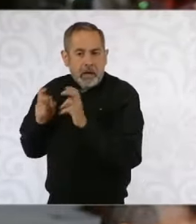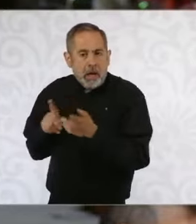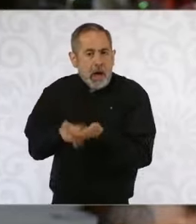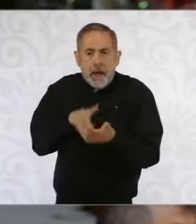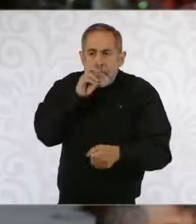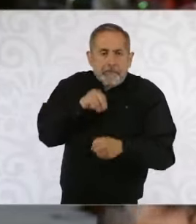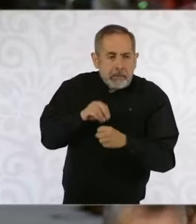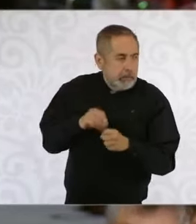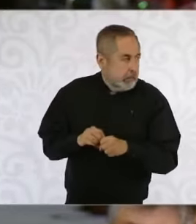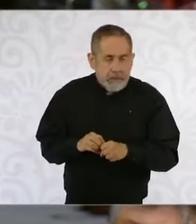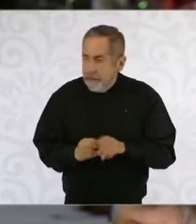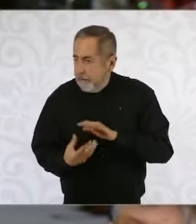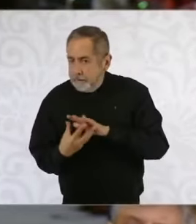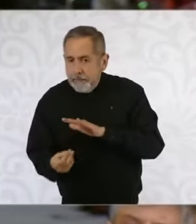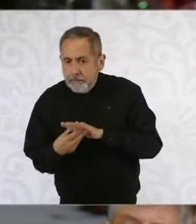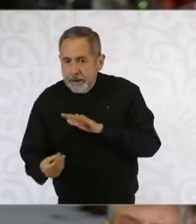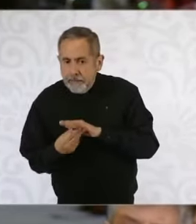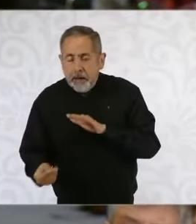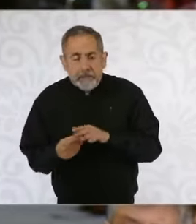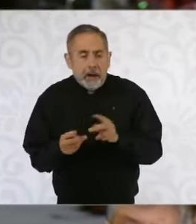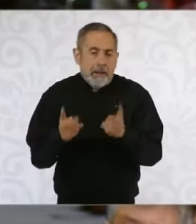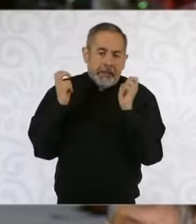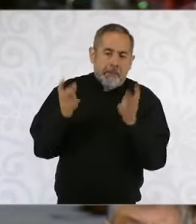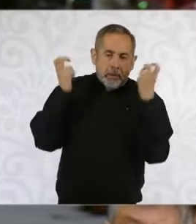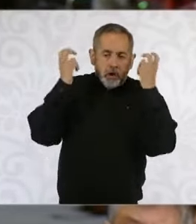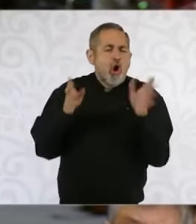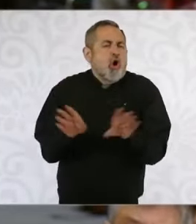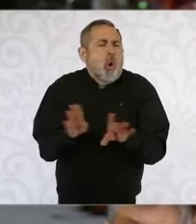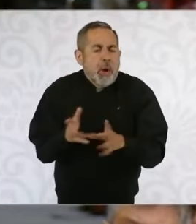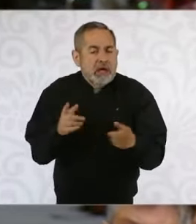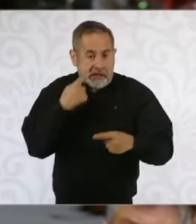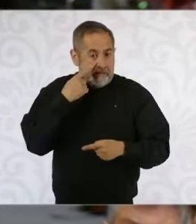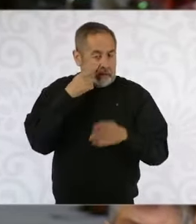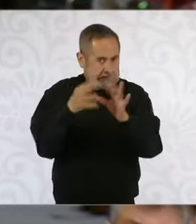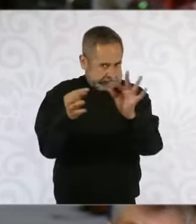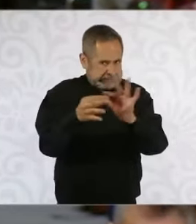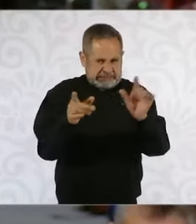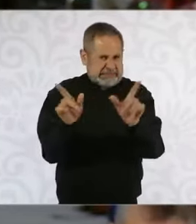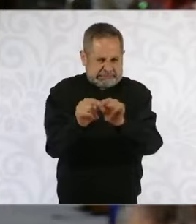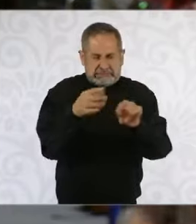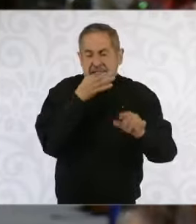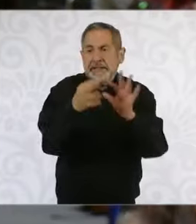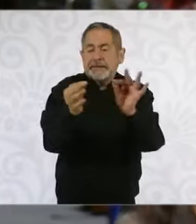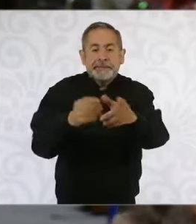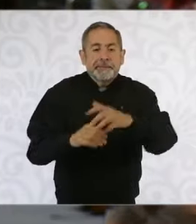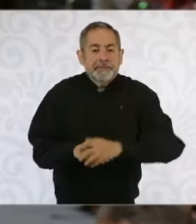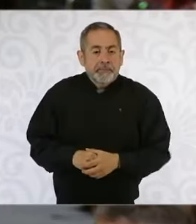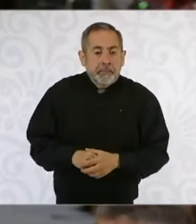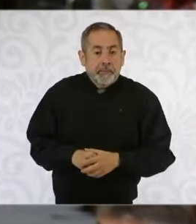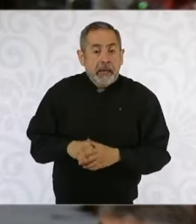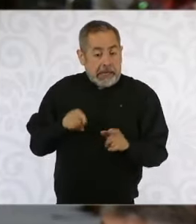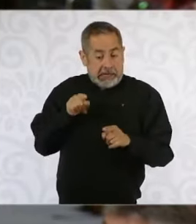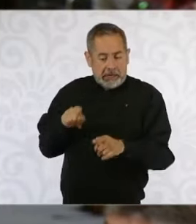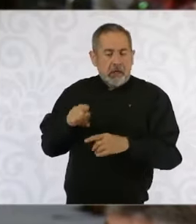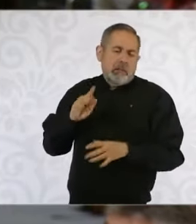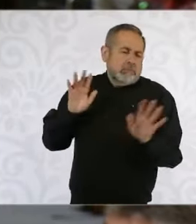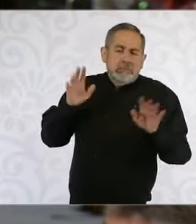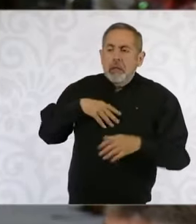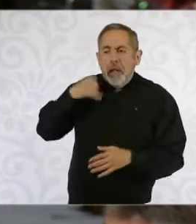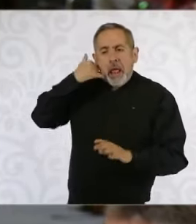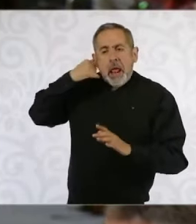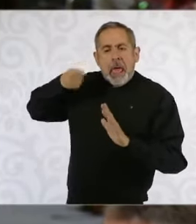estado afectando. ¿Cómo actúan? Le comparto, pues ciertamente llaman a los usuarios